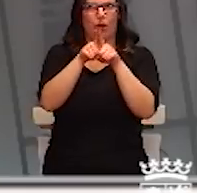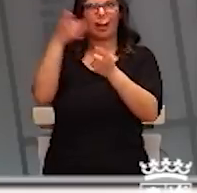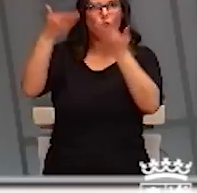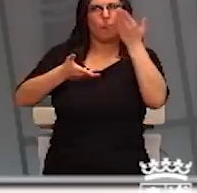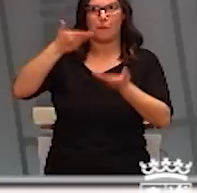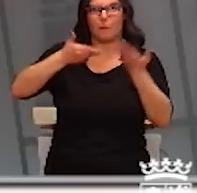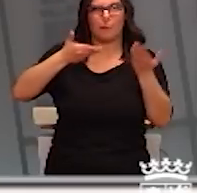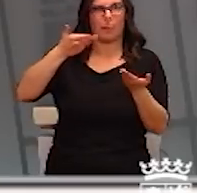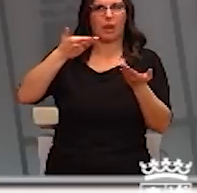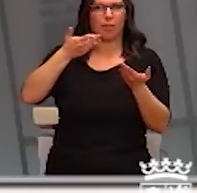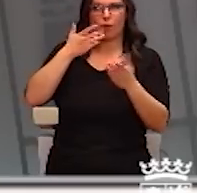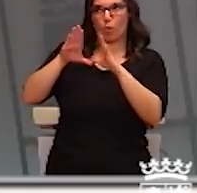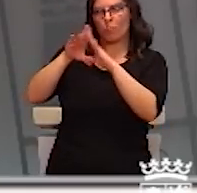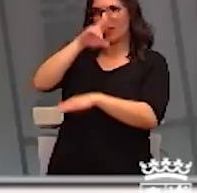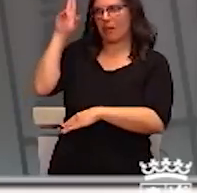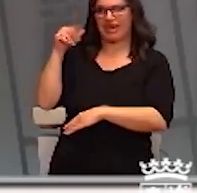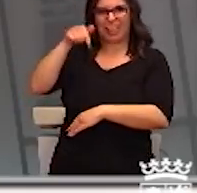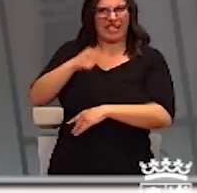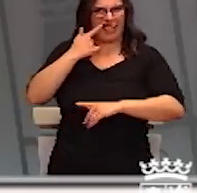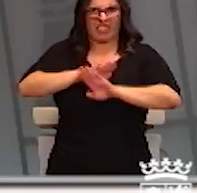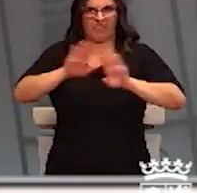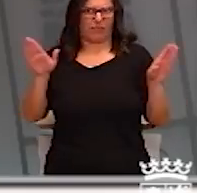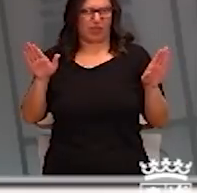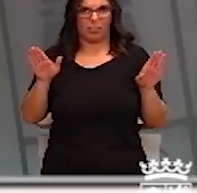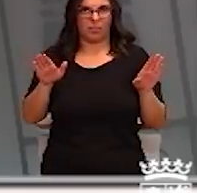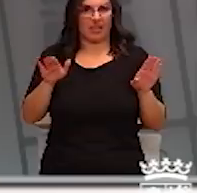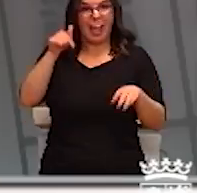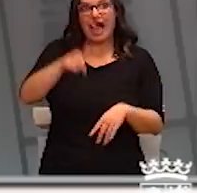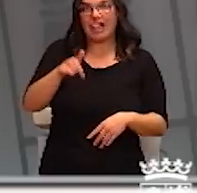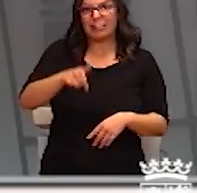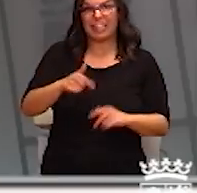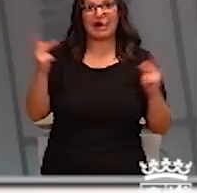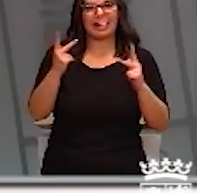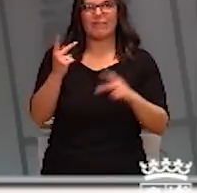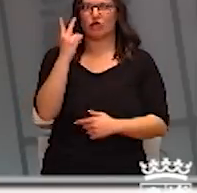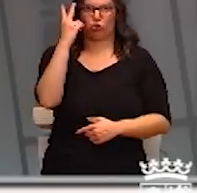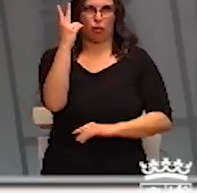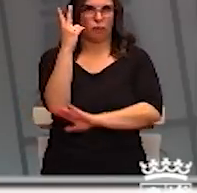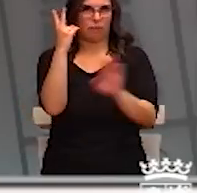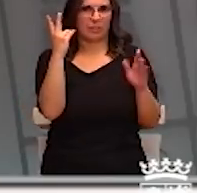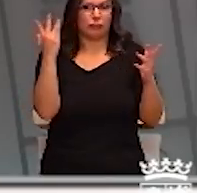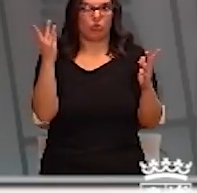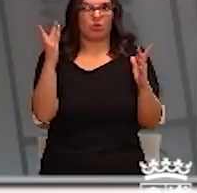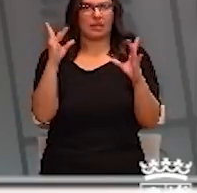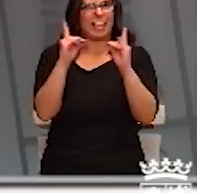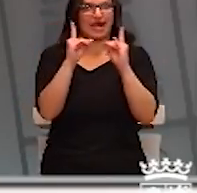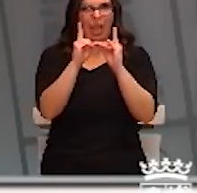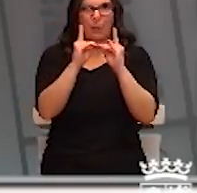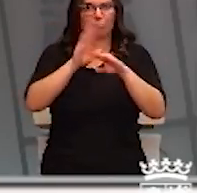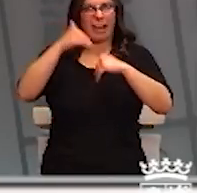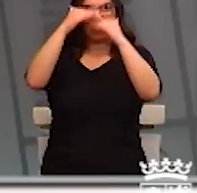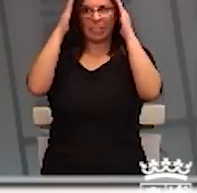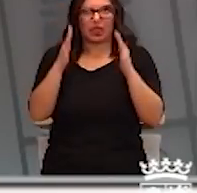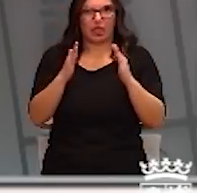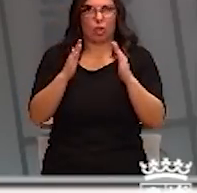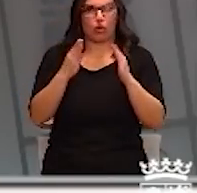que ocurre en Madrid. Solo hay, insisto, dos pacientes y nuestro número de camas en este momento es más que suficiente. He decirles que